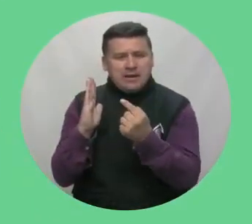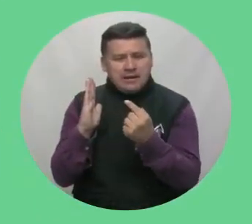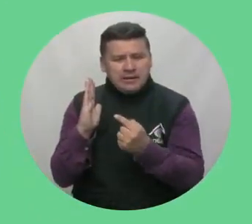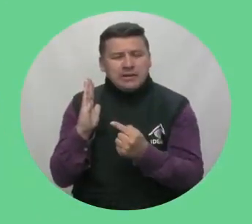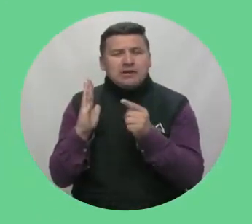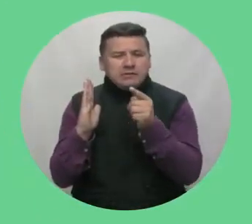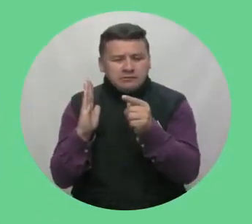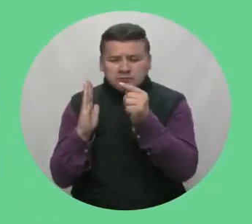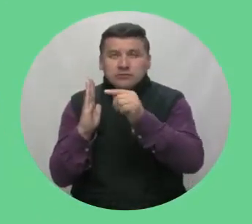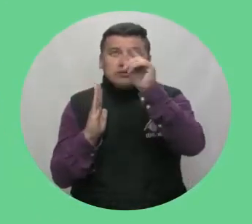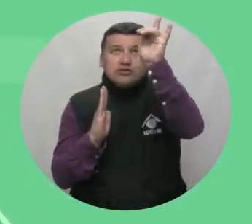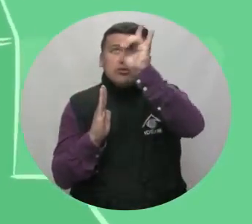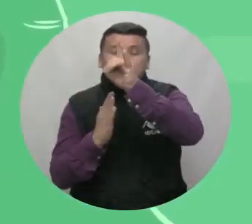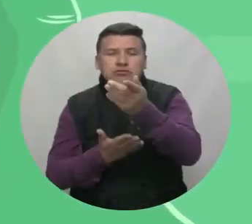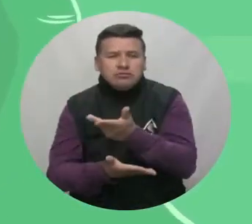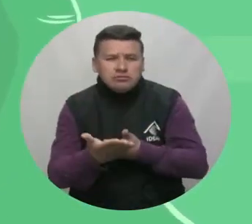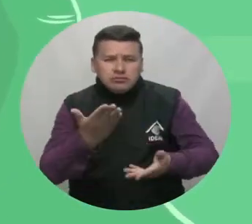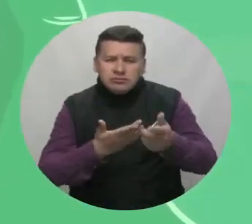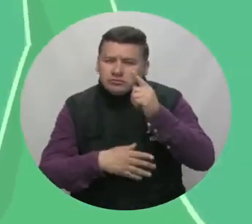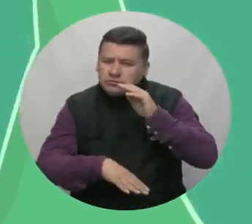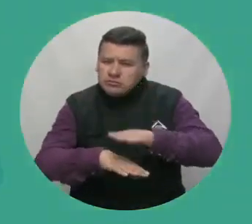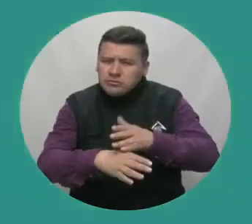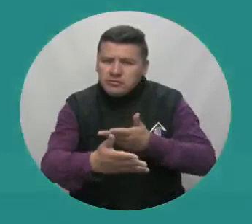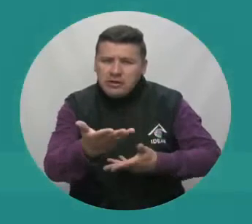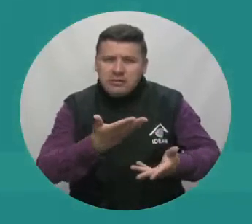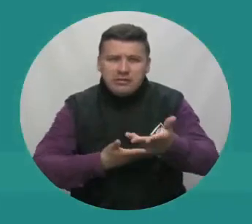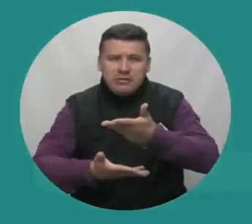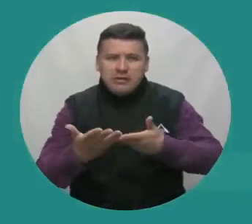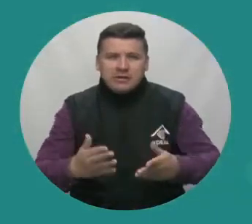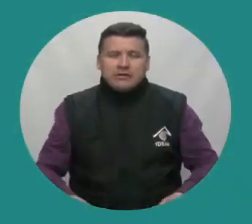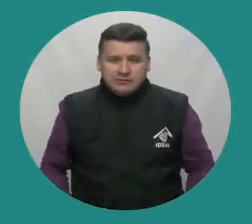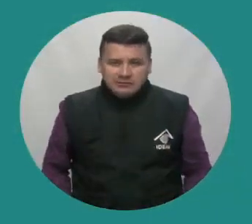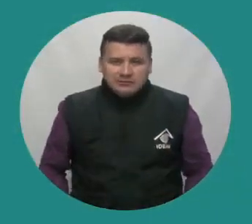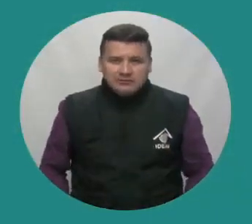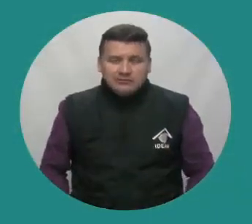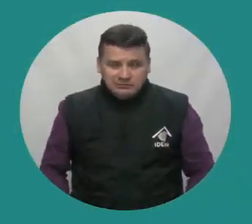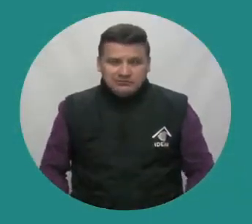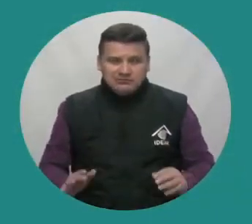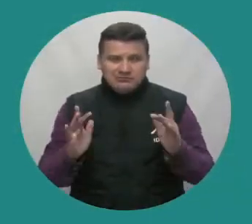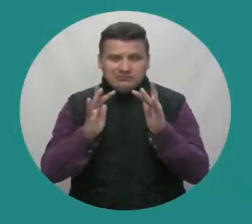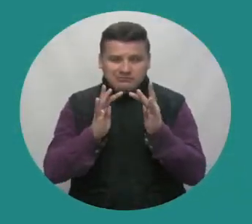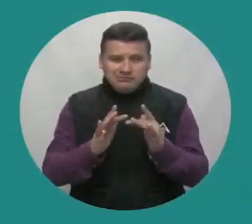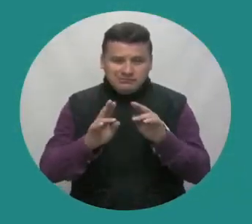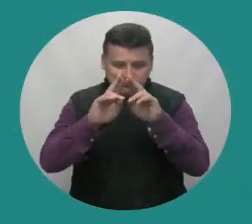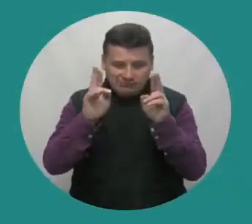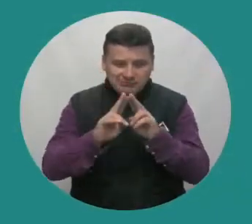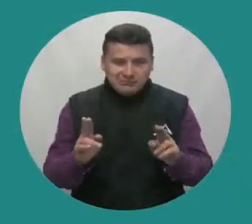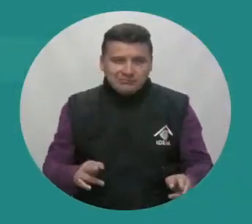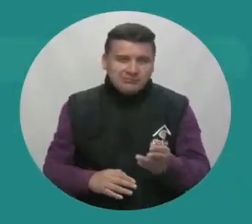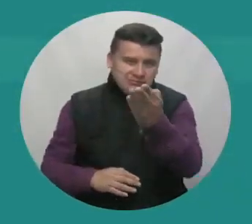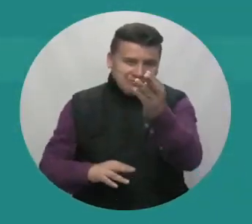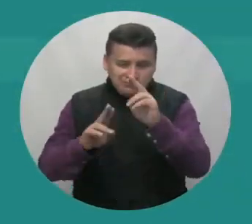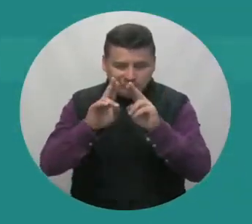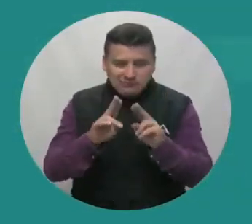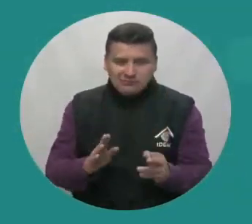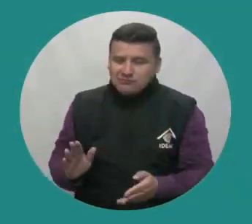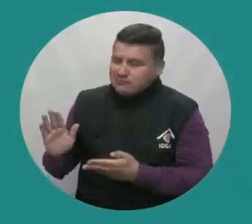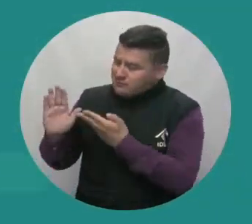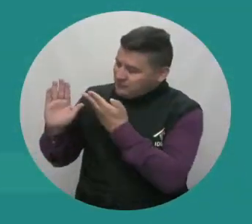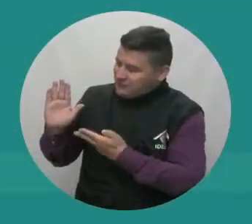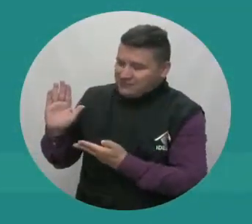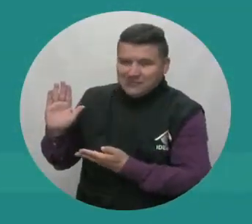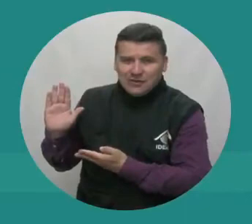real, detallada, satelital, recomendaciones y muchas opciones de interacción. Síganos a través de nuestras redes sociales.